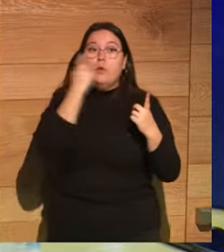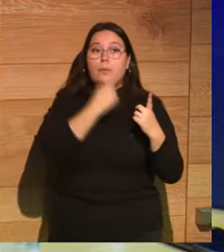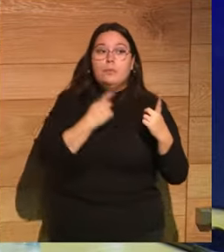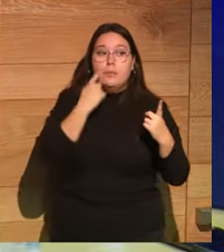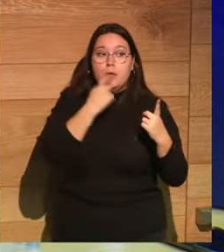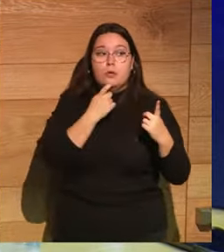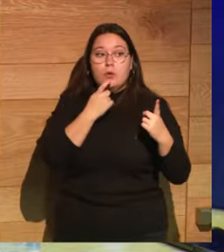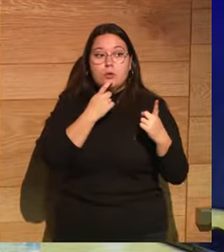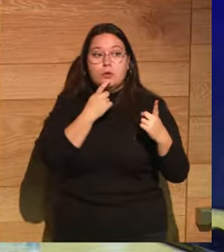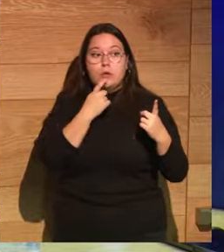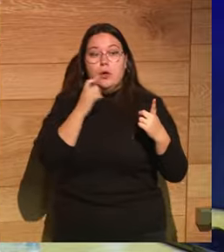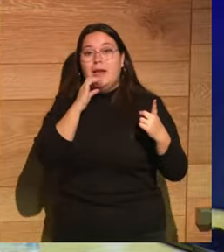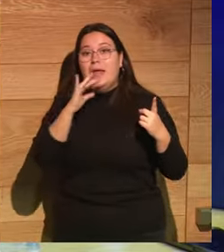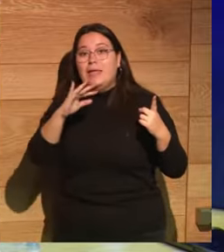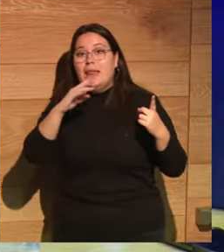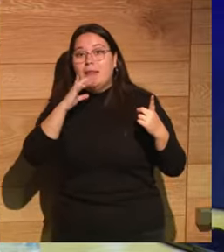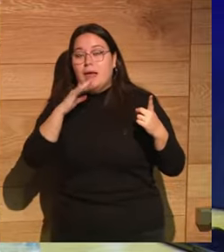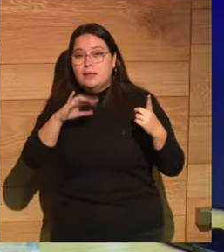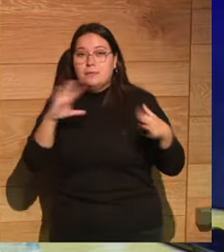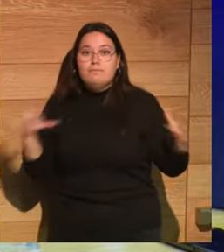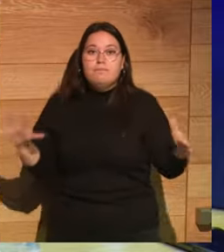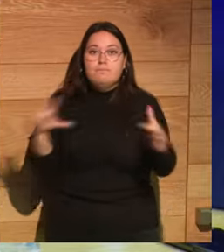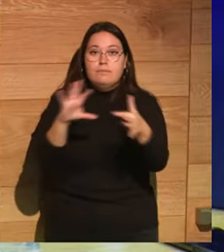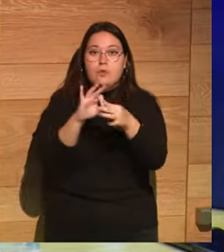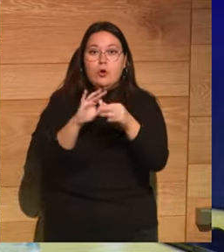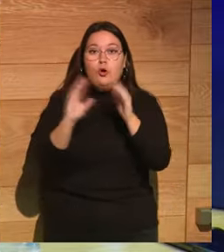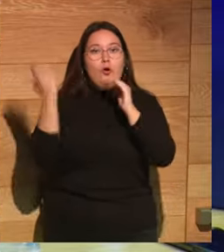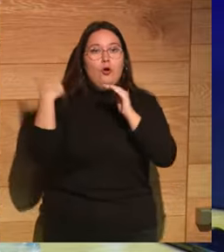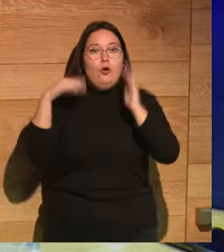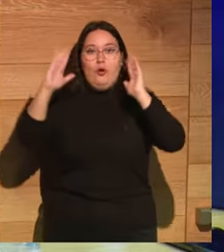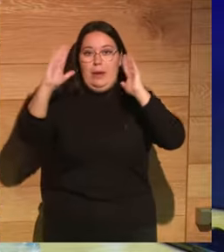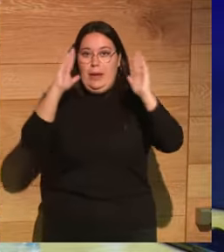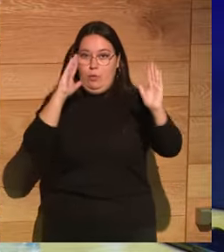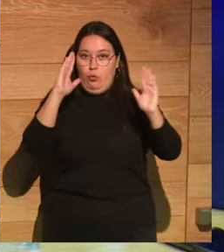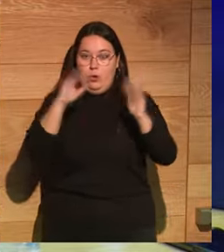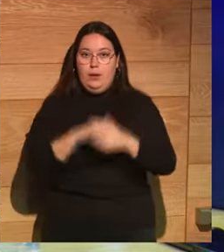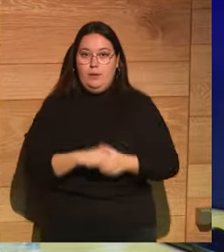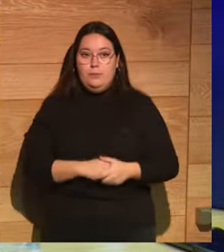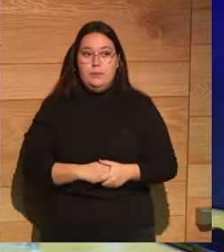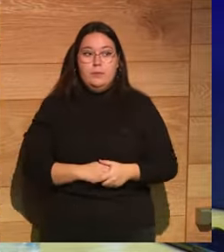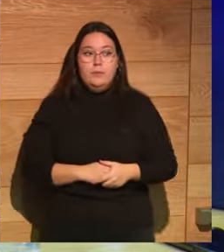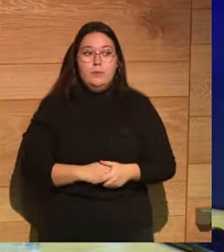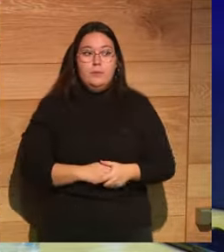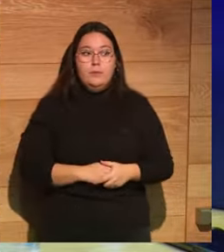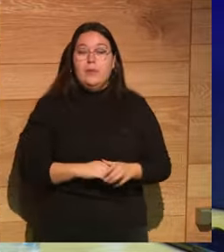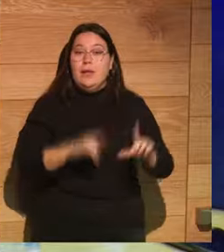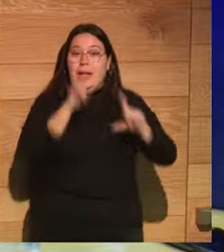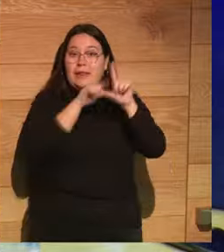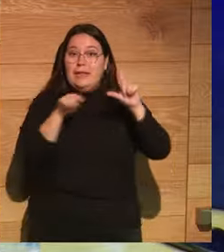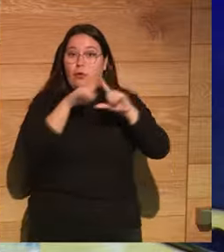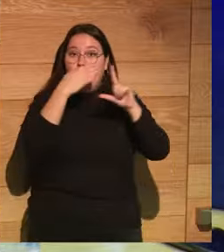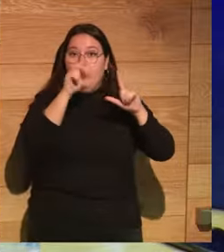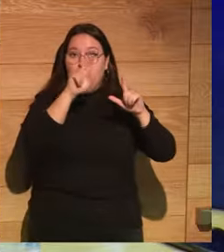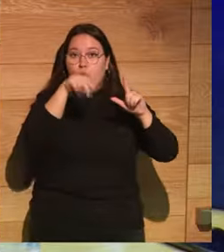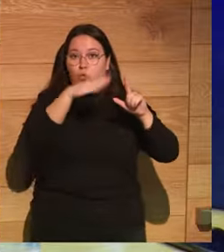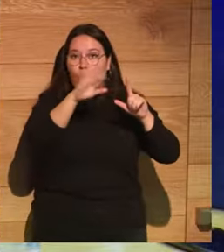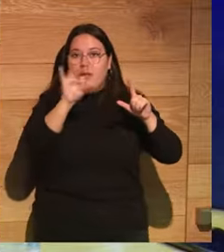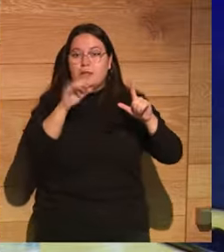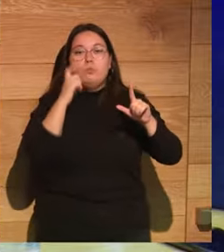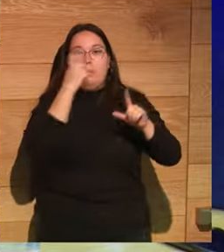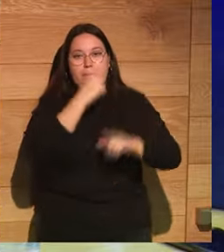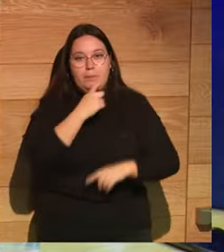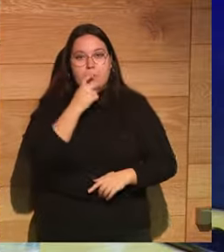que tienen que ver que tienen que ver con la época en la que surgen el triángulo de las bermudas es un